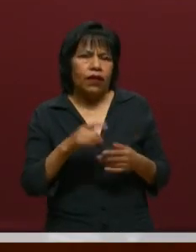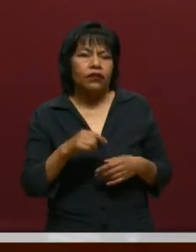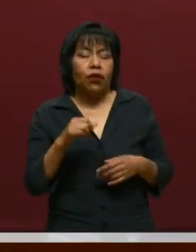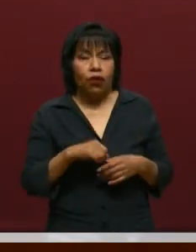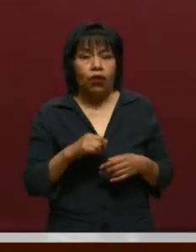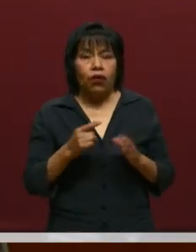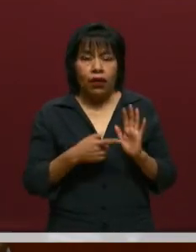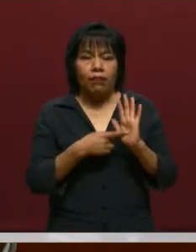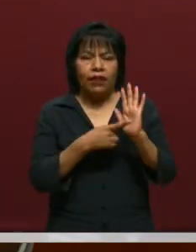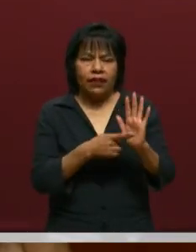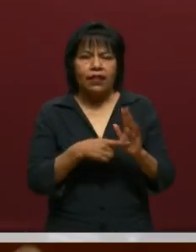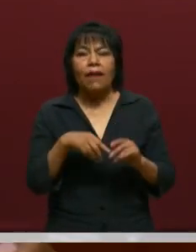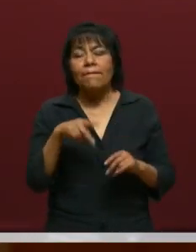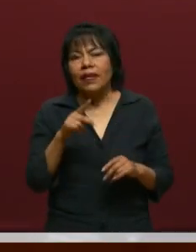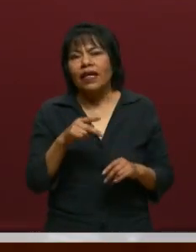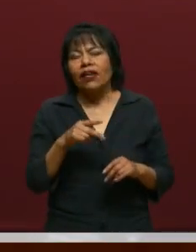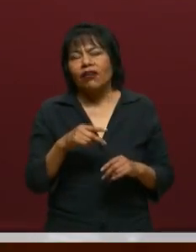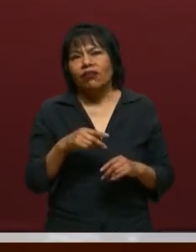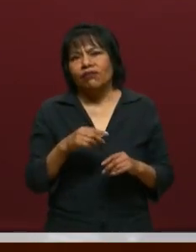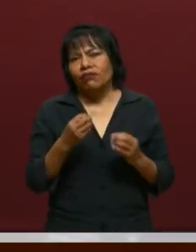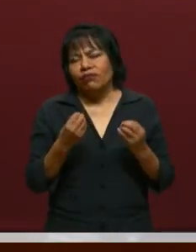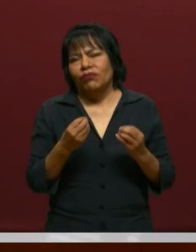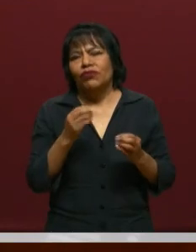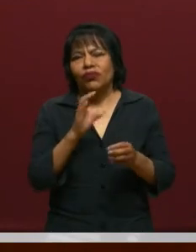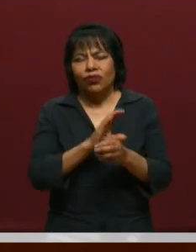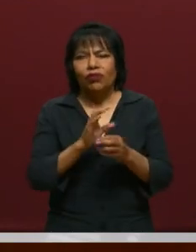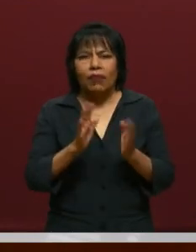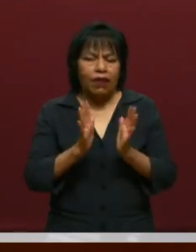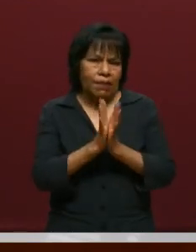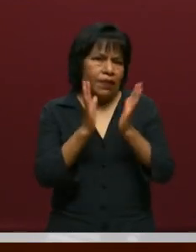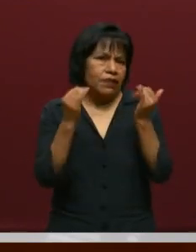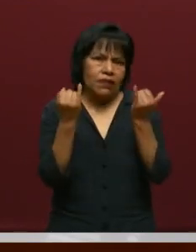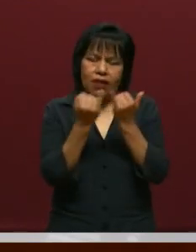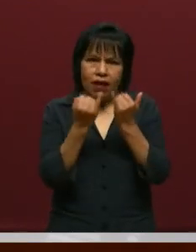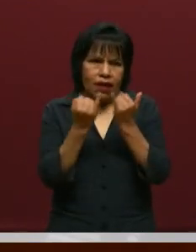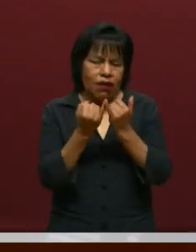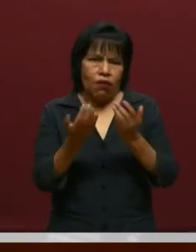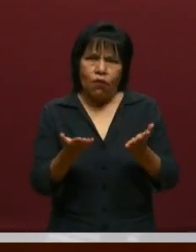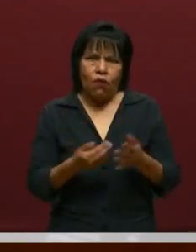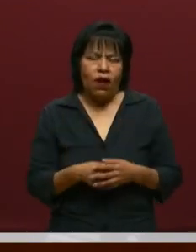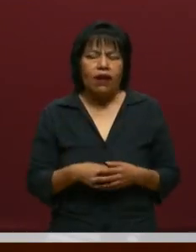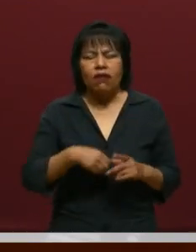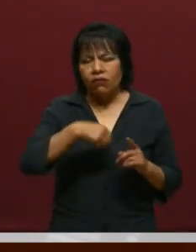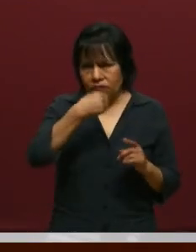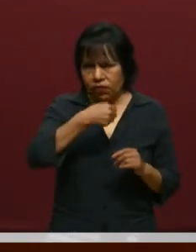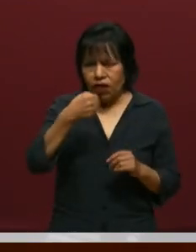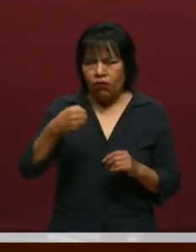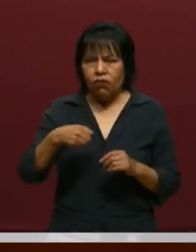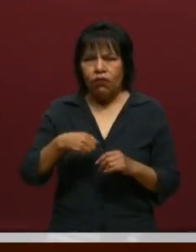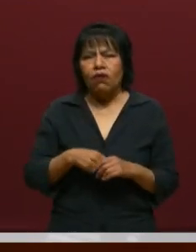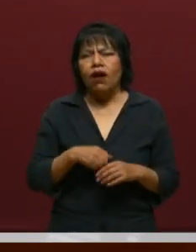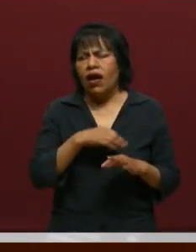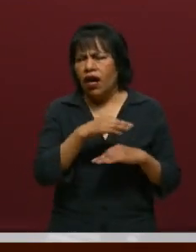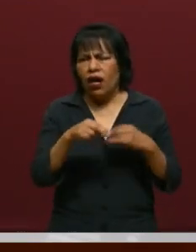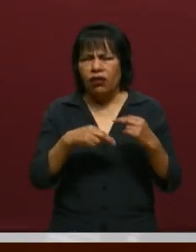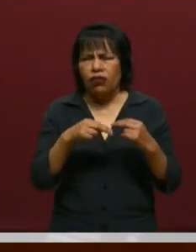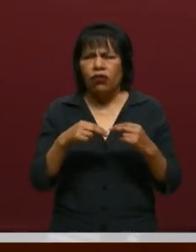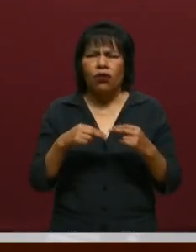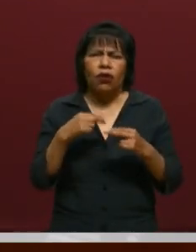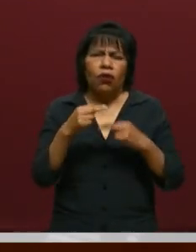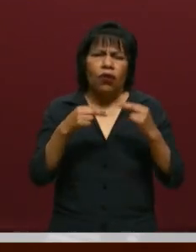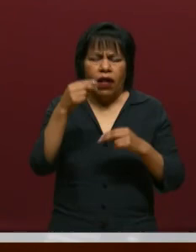de hoy pero tenemos a un lado a muchos compañeros, colaboradores, así es que enviamos un saludo a los directores de nivel, a los